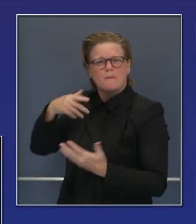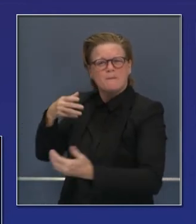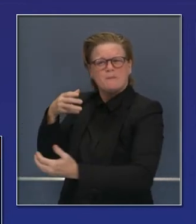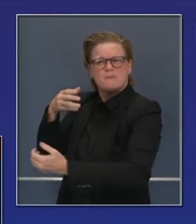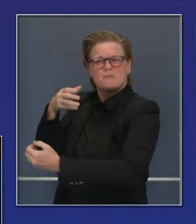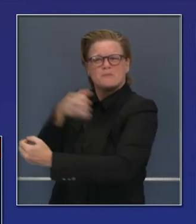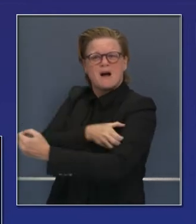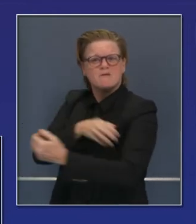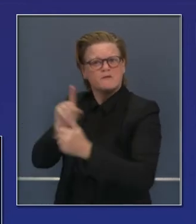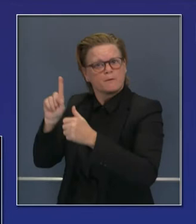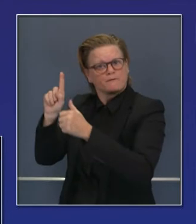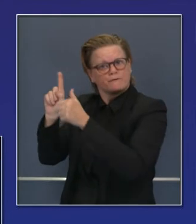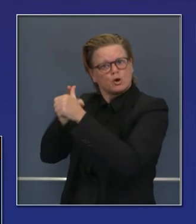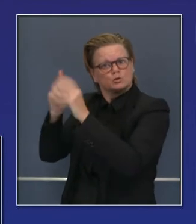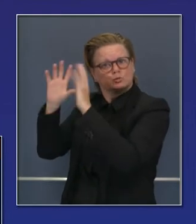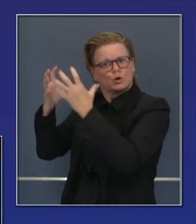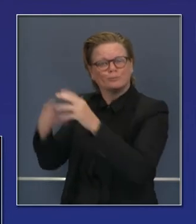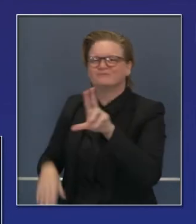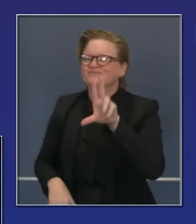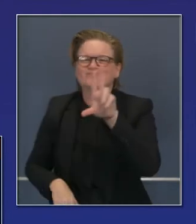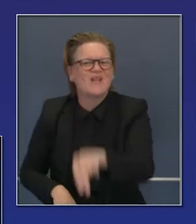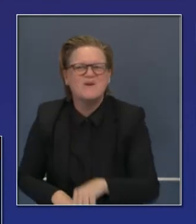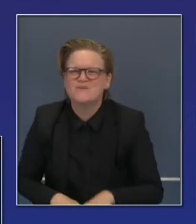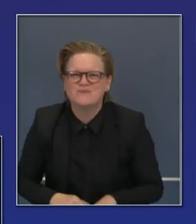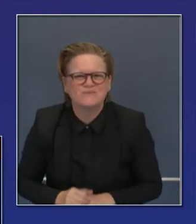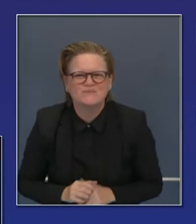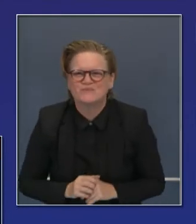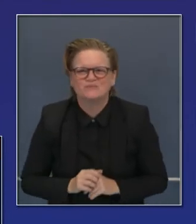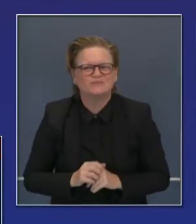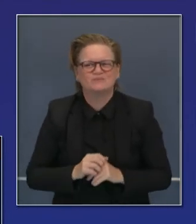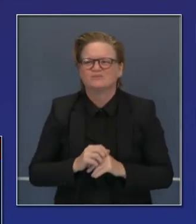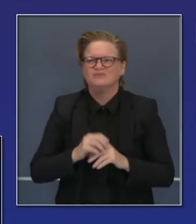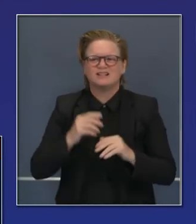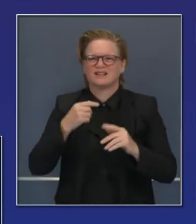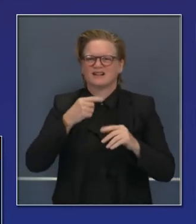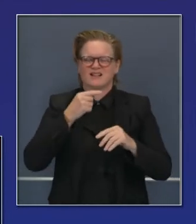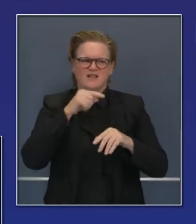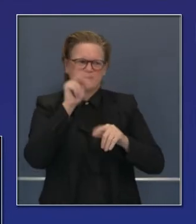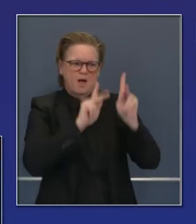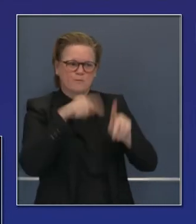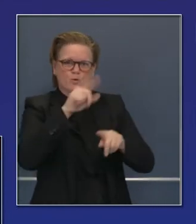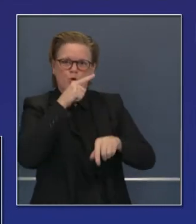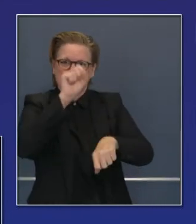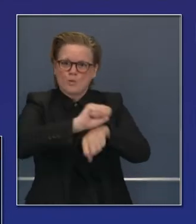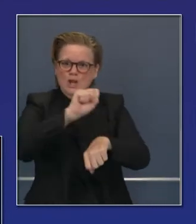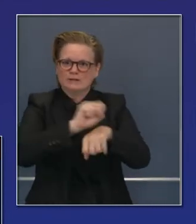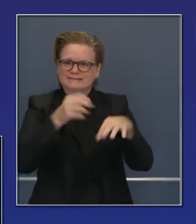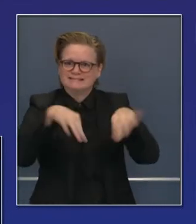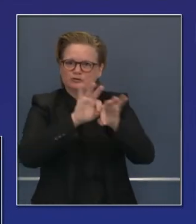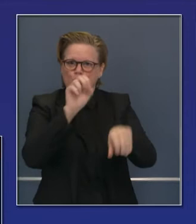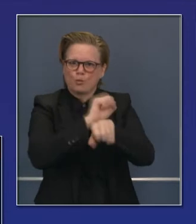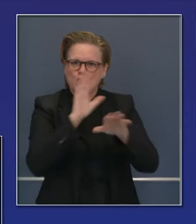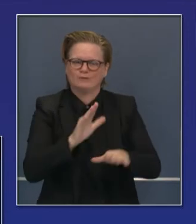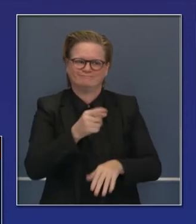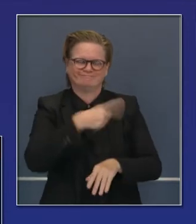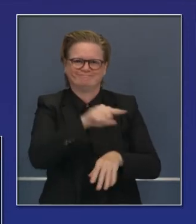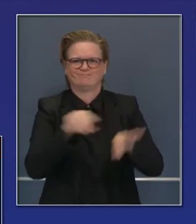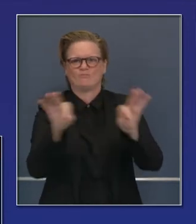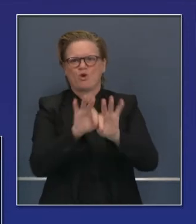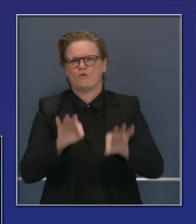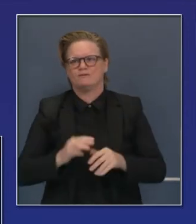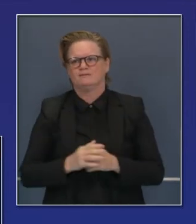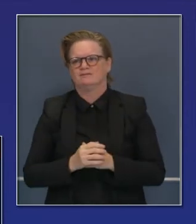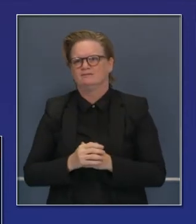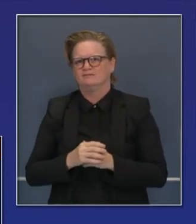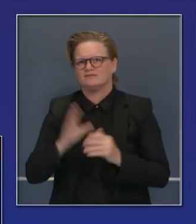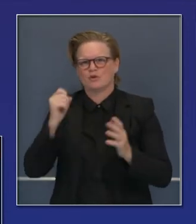cortando en línea ante aquellos que más la necesitan. Aquellos que piensan que pueden cortar en línea, en la fila